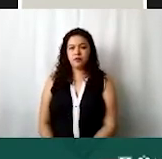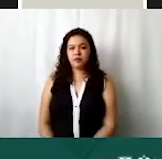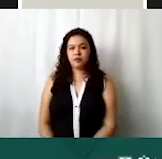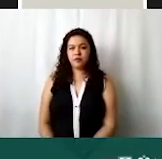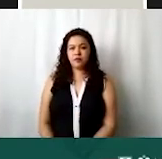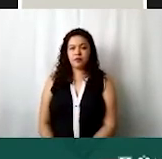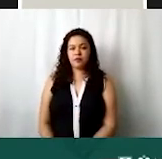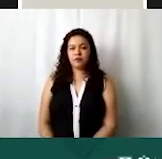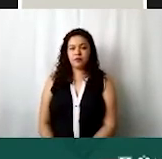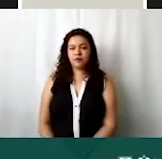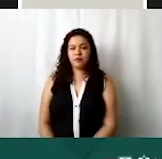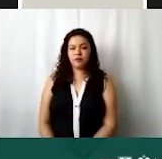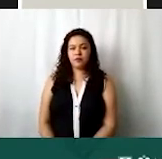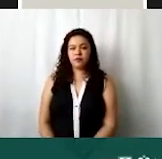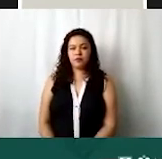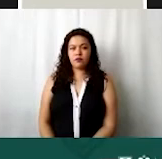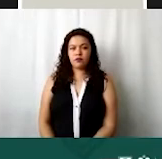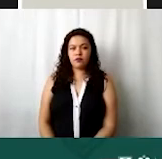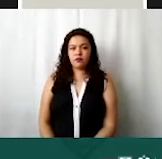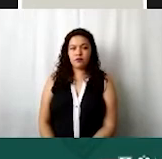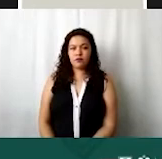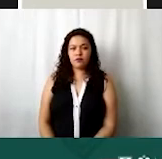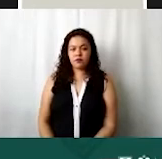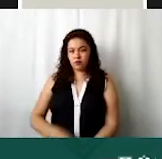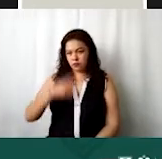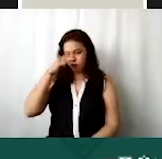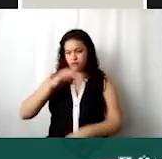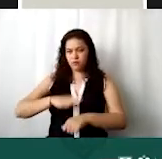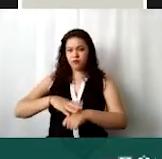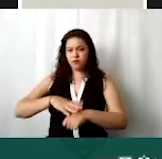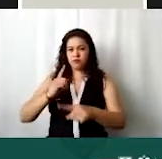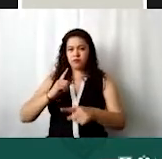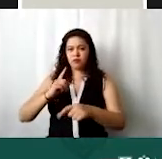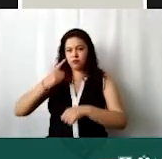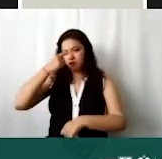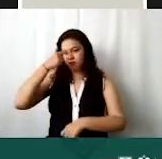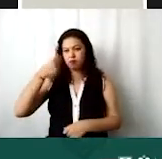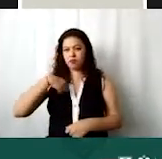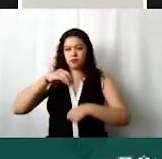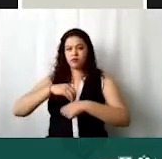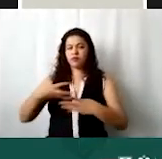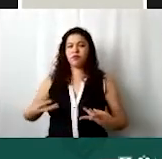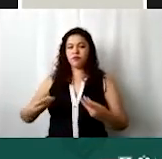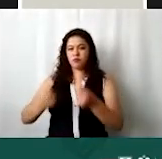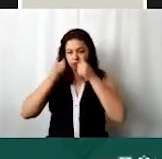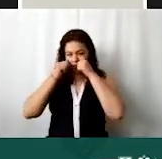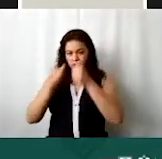y bueno para hacer esto más sencillo voy a incluir mejor en los gastos asistenciales una cantidad más